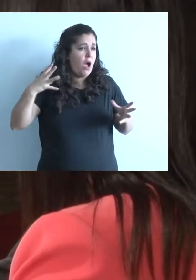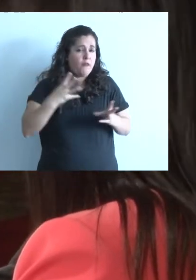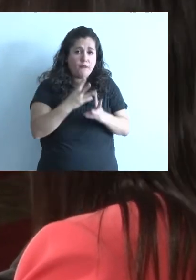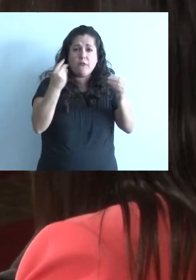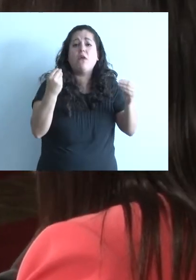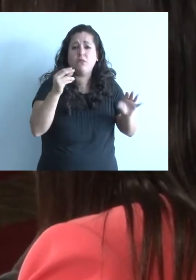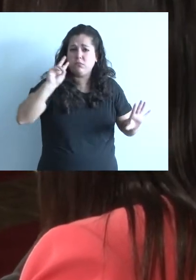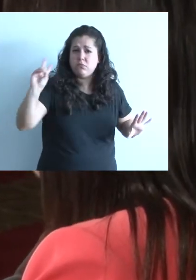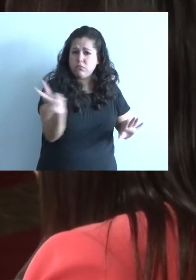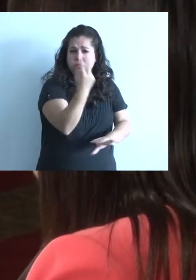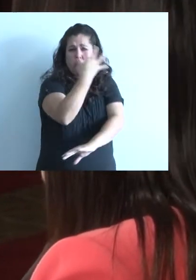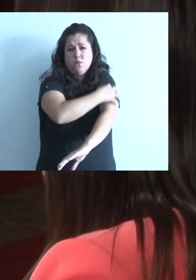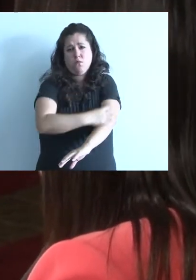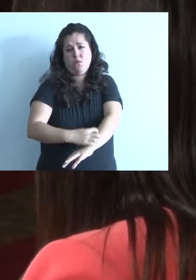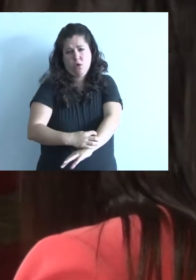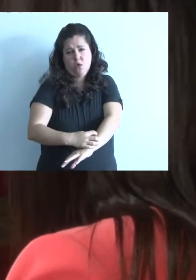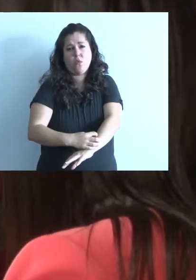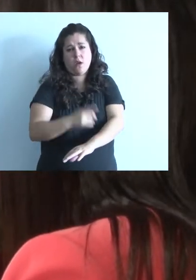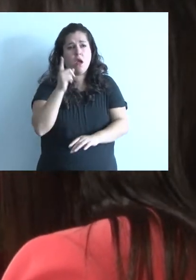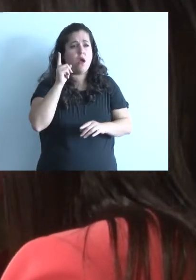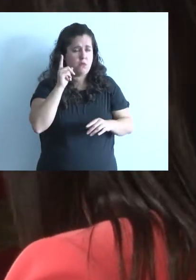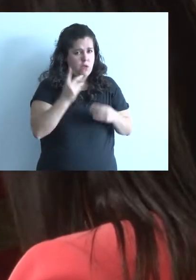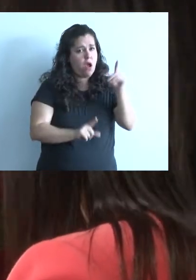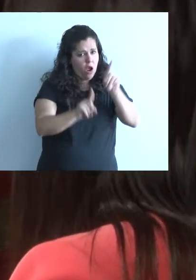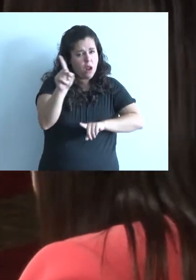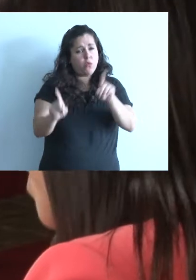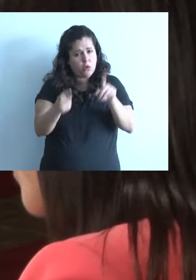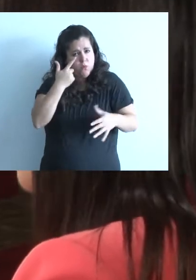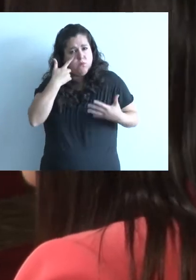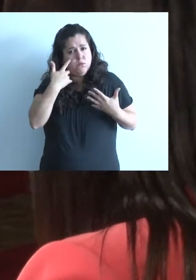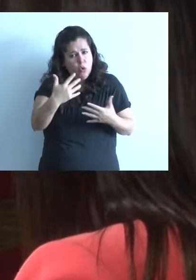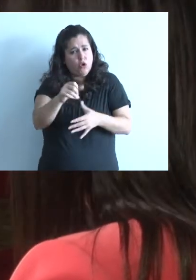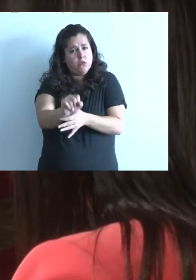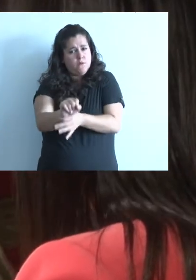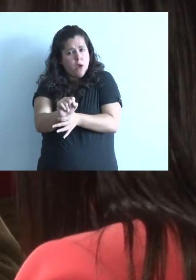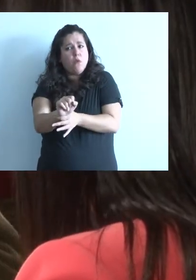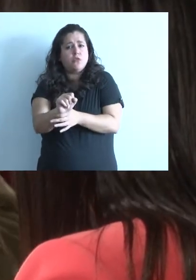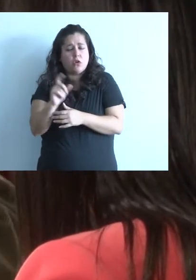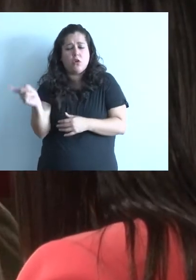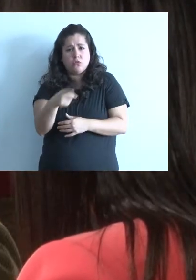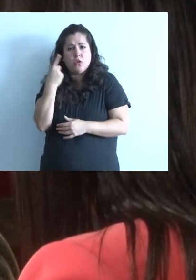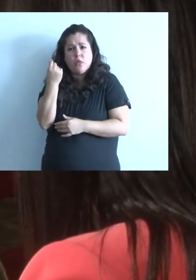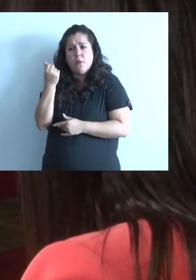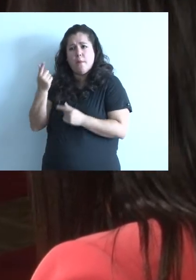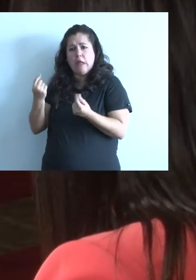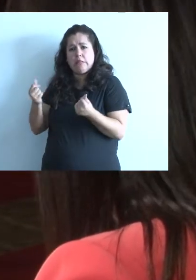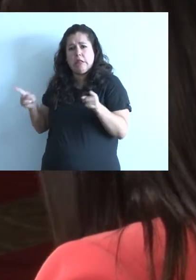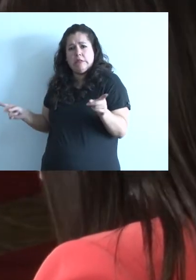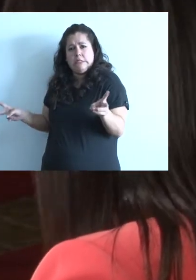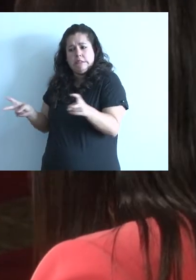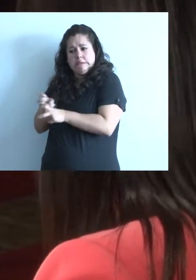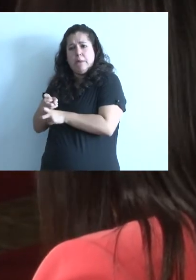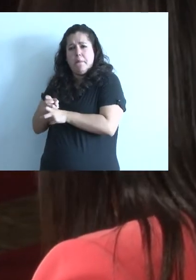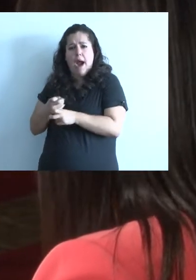en la más extrema pobreza. Incluso algunos importantes y famosos que tenemos que andar haciendo colectas para